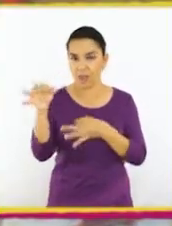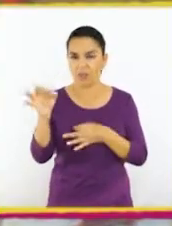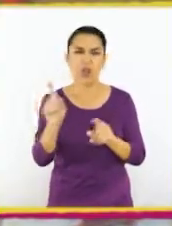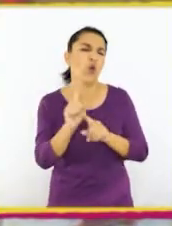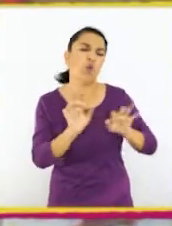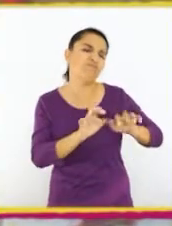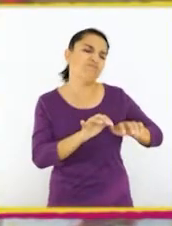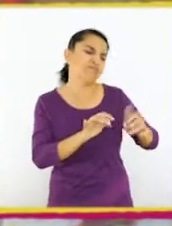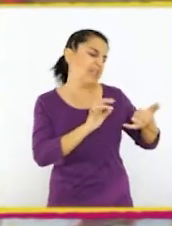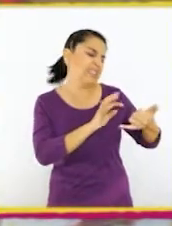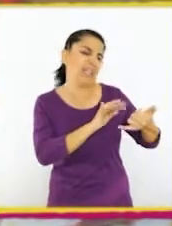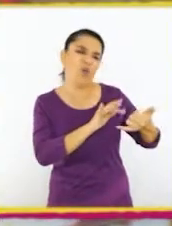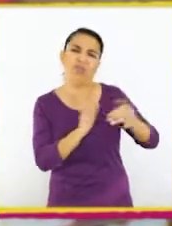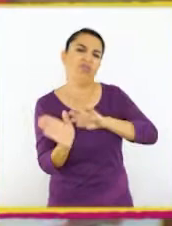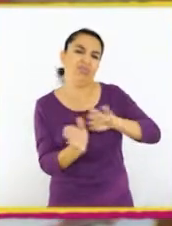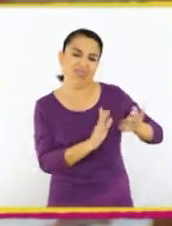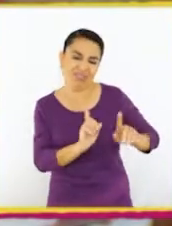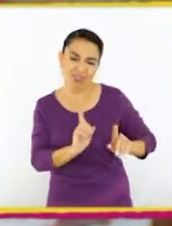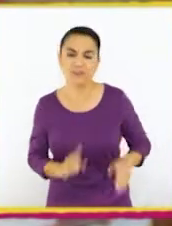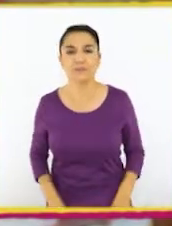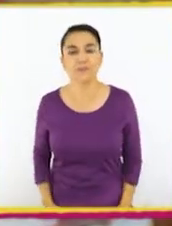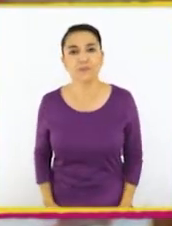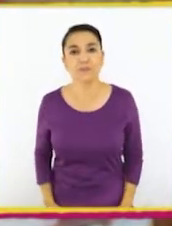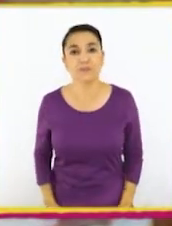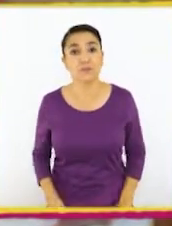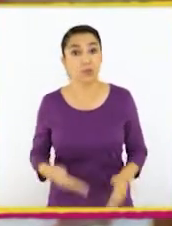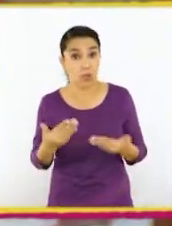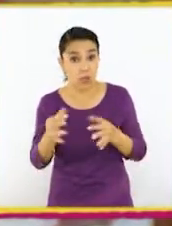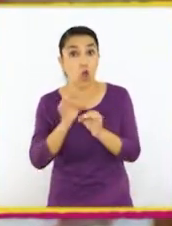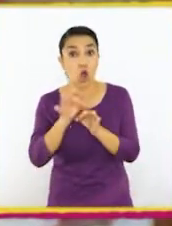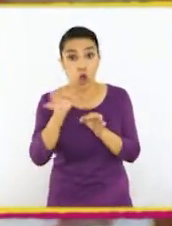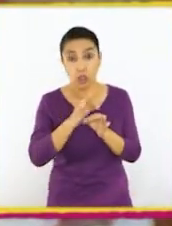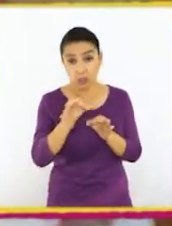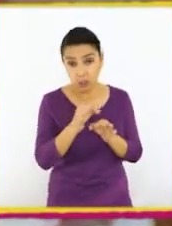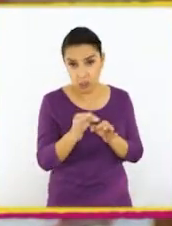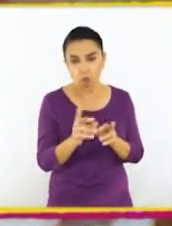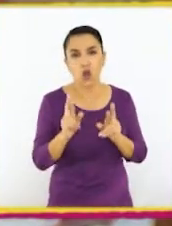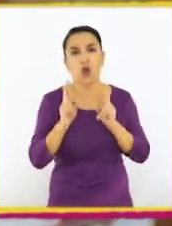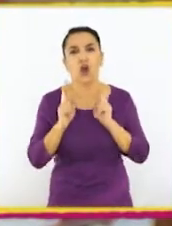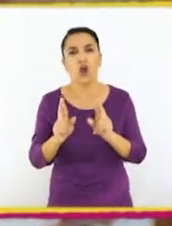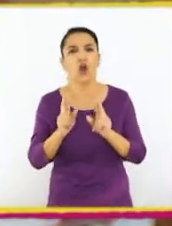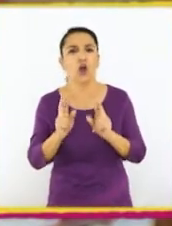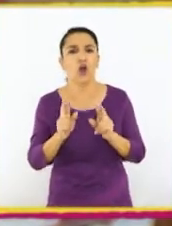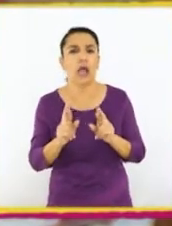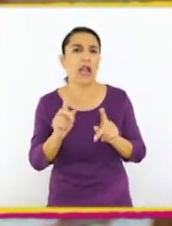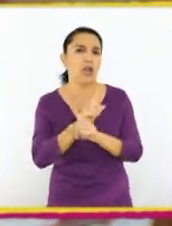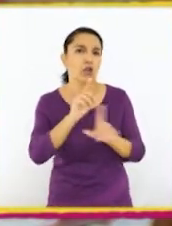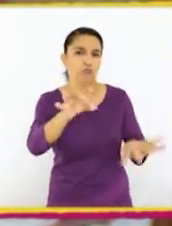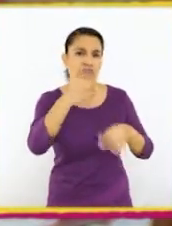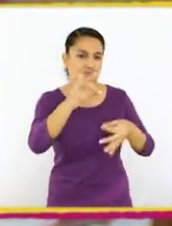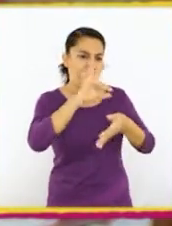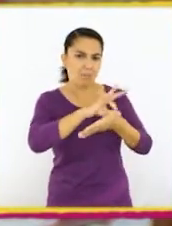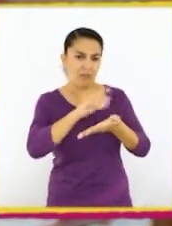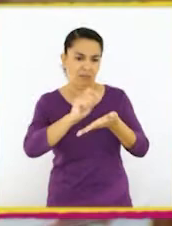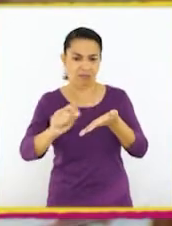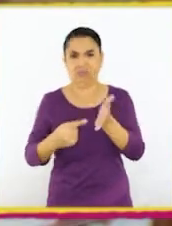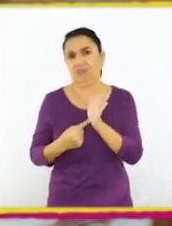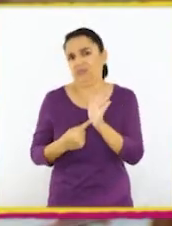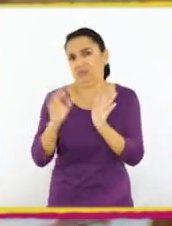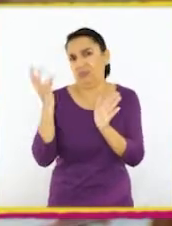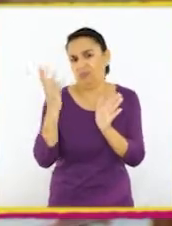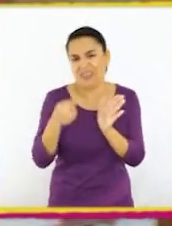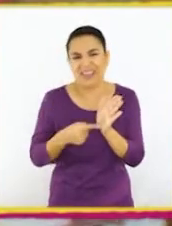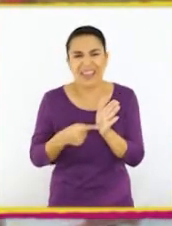papel. No tanto en el computador o en el teléfono. Con estos consejos, espero que no me sigan llegando recetas médicas de este